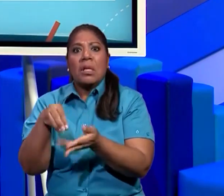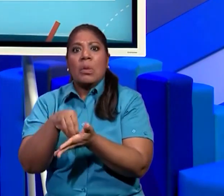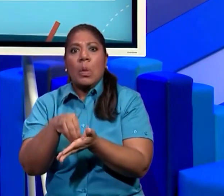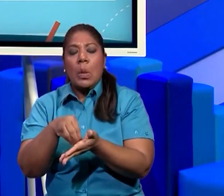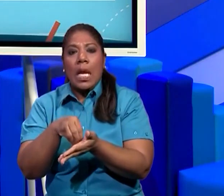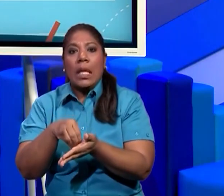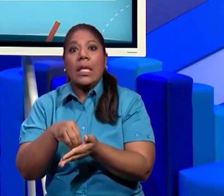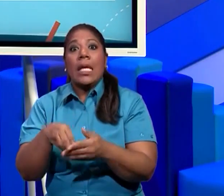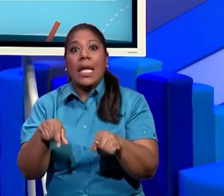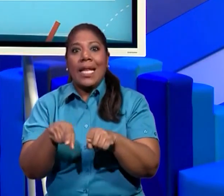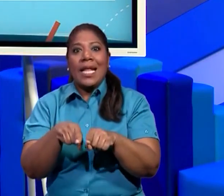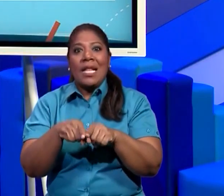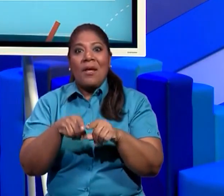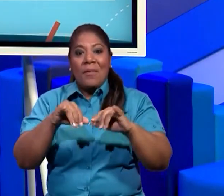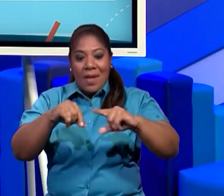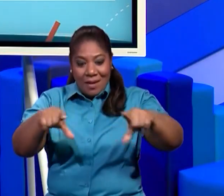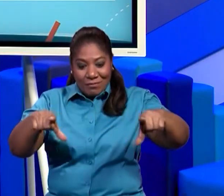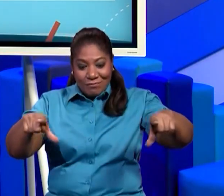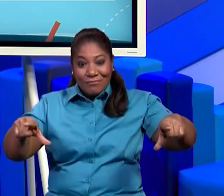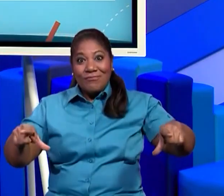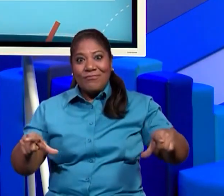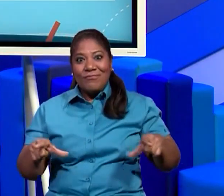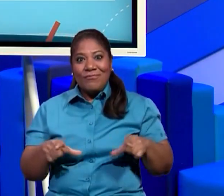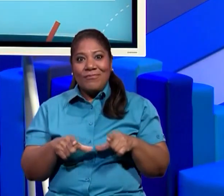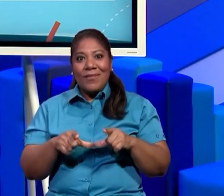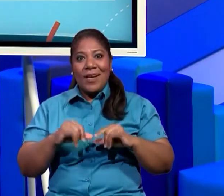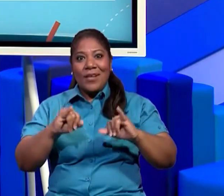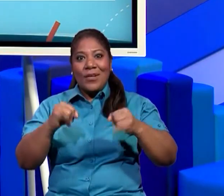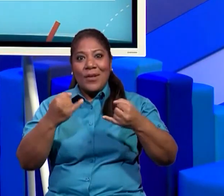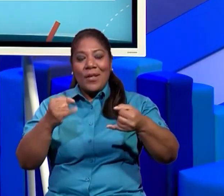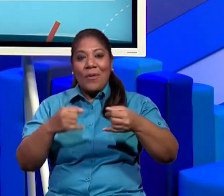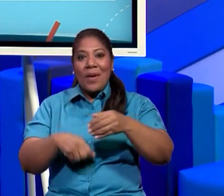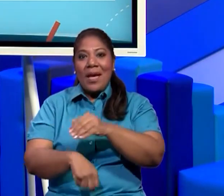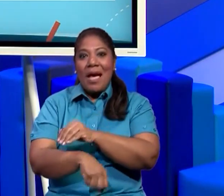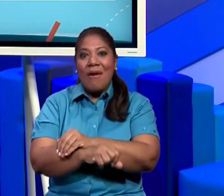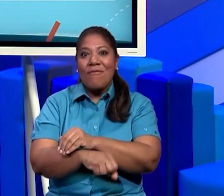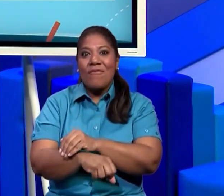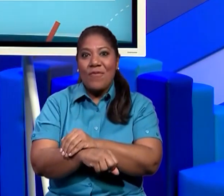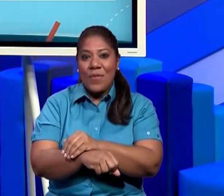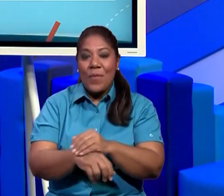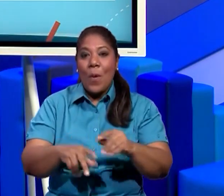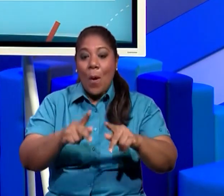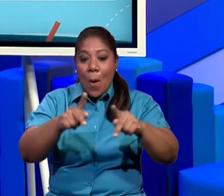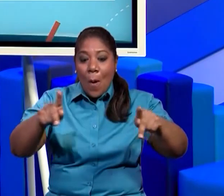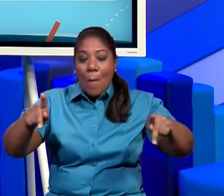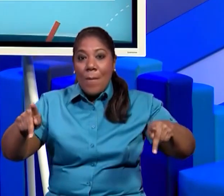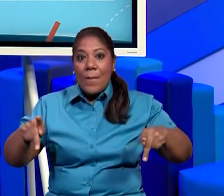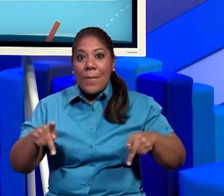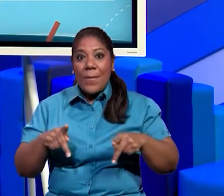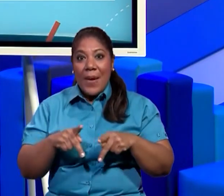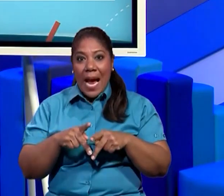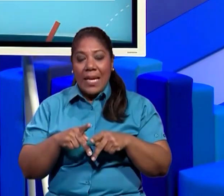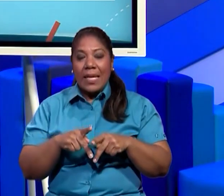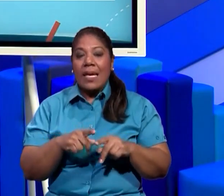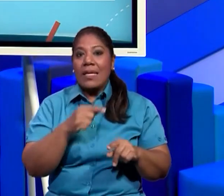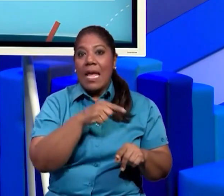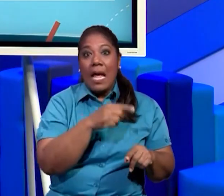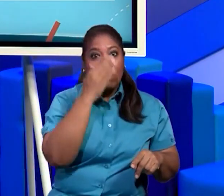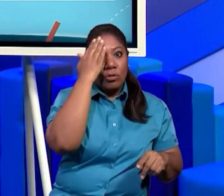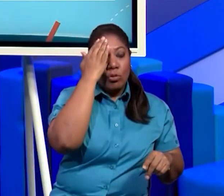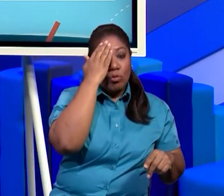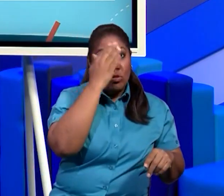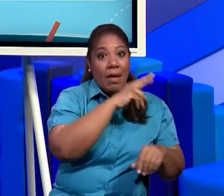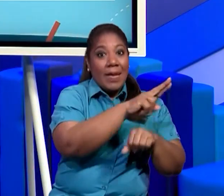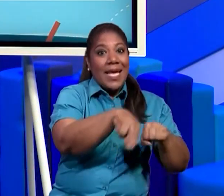de fútbol, todas esas cosas. Y así podemos diferenciar cuáles son las características físicas naturales y